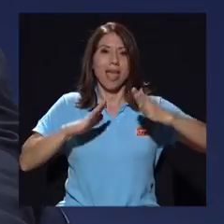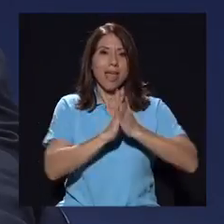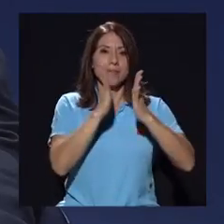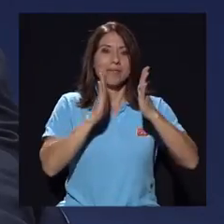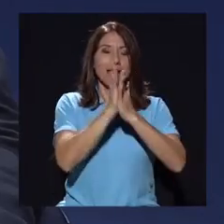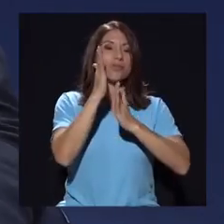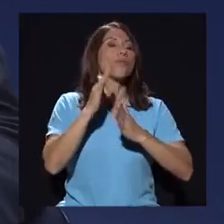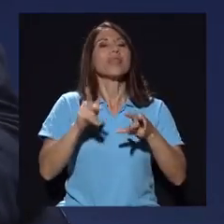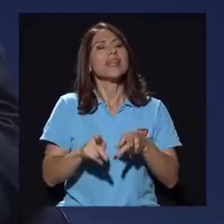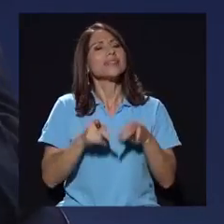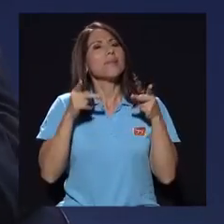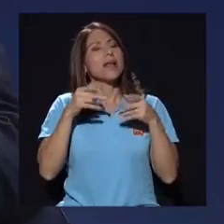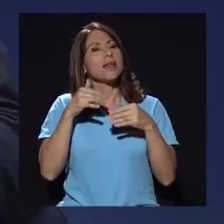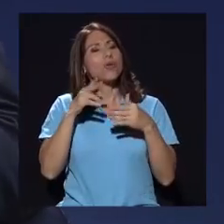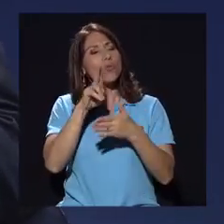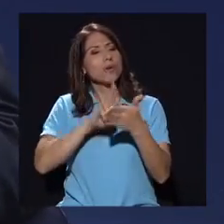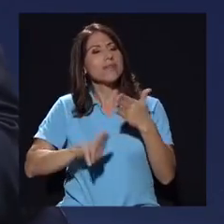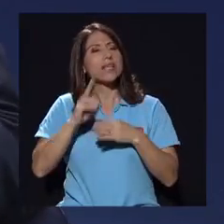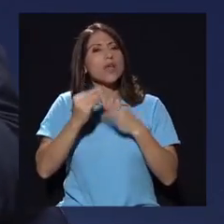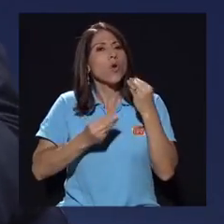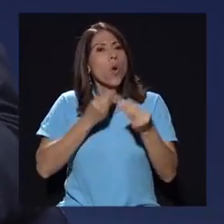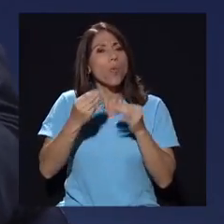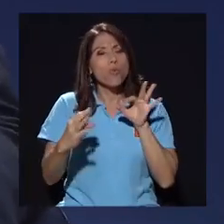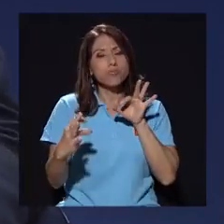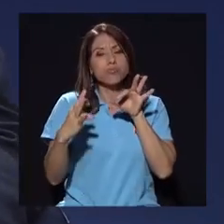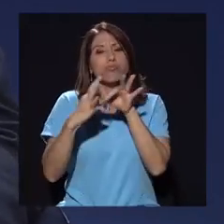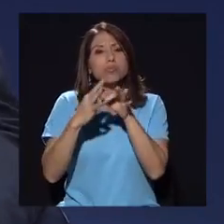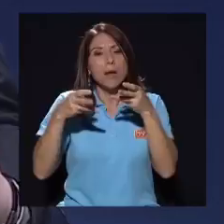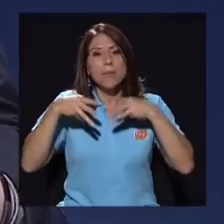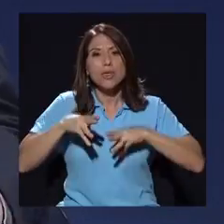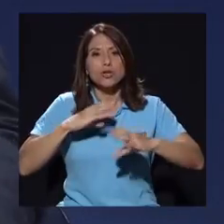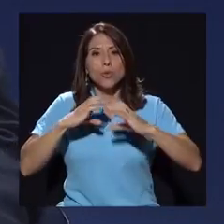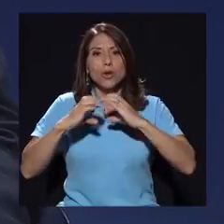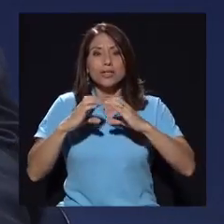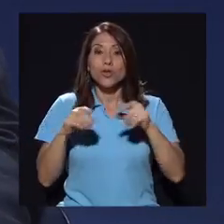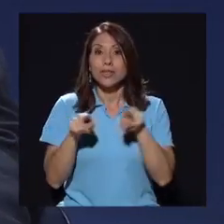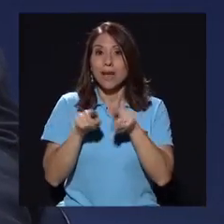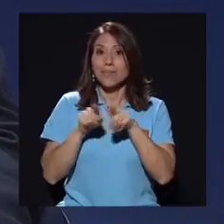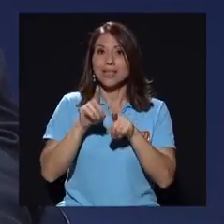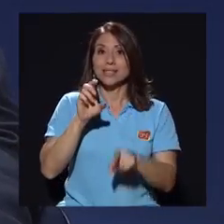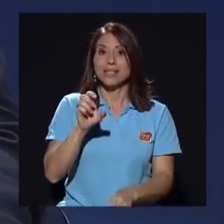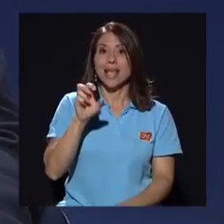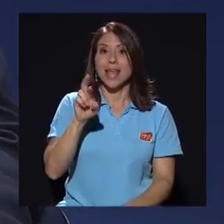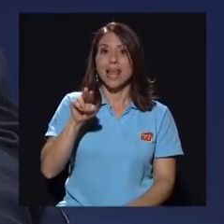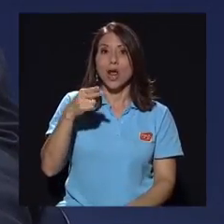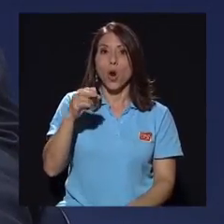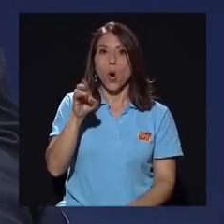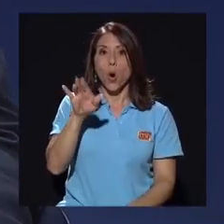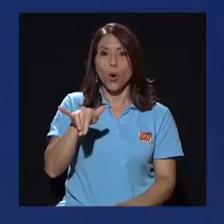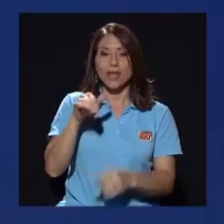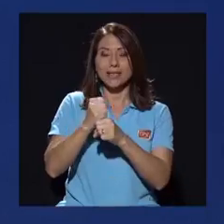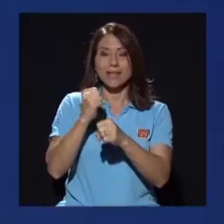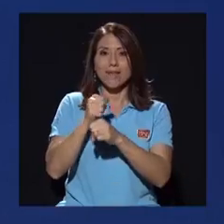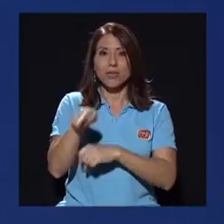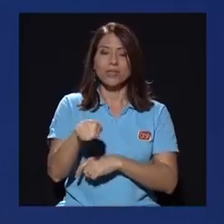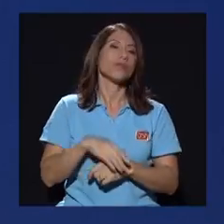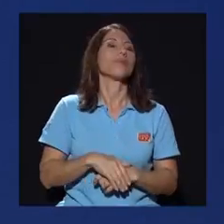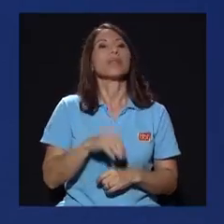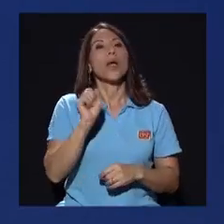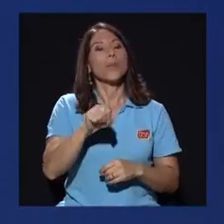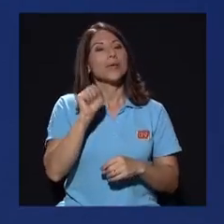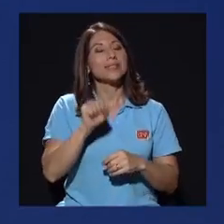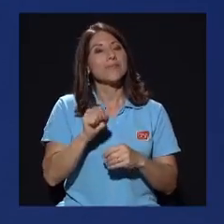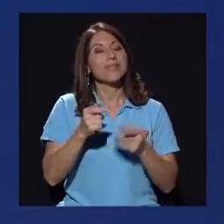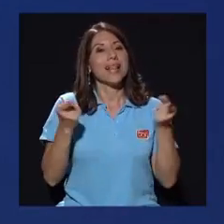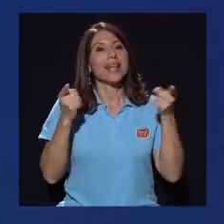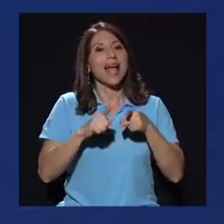Semanario Universidad, ¿cómo fue ese proceso de unirse a los medios de comunicación? En este caso Ceroy también que estaba trabajando esa parte. Sobre el caso